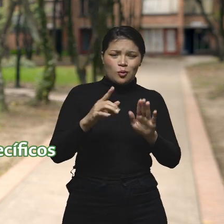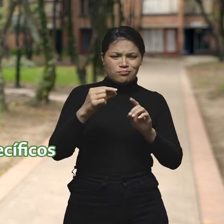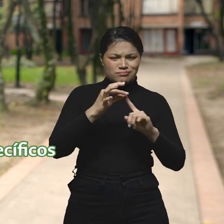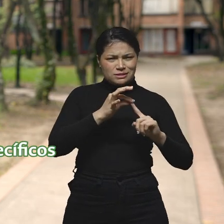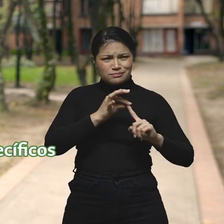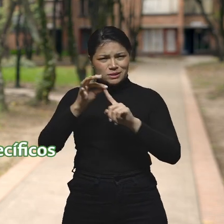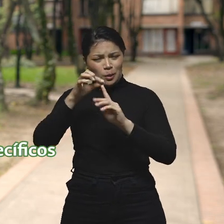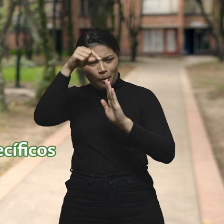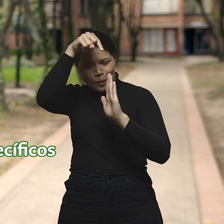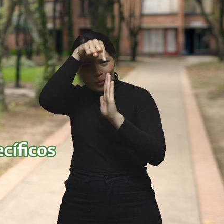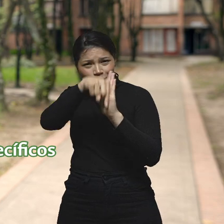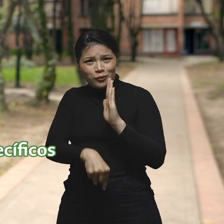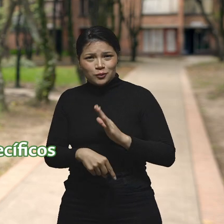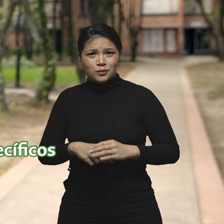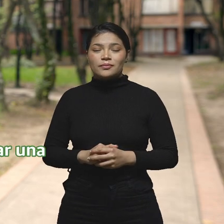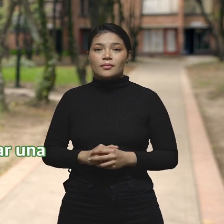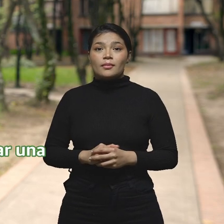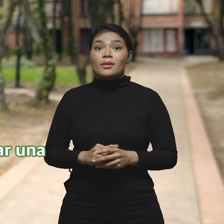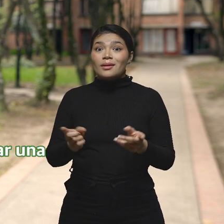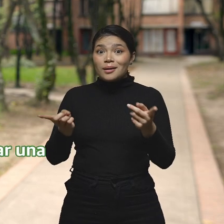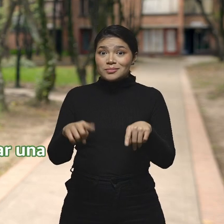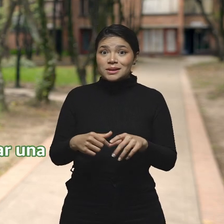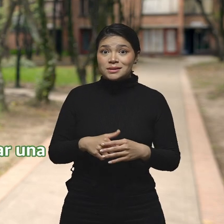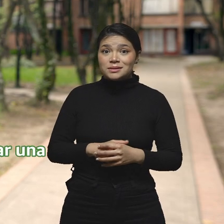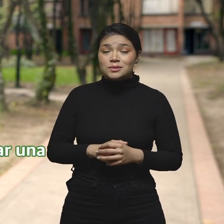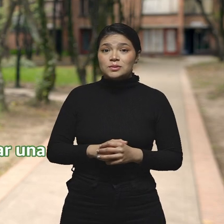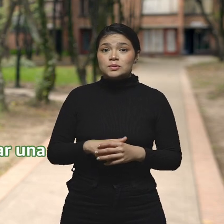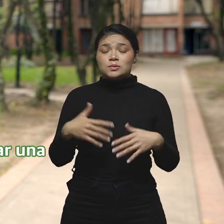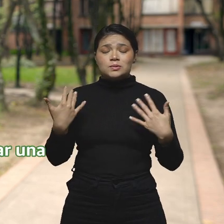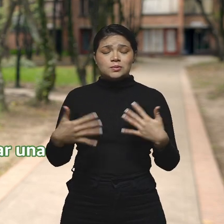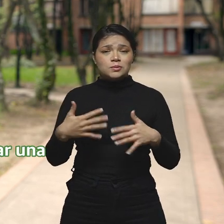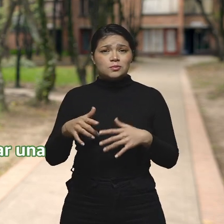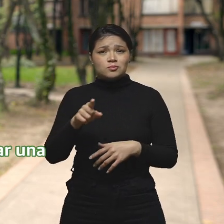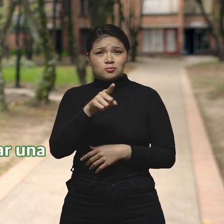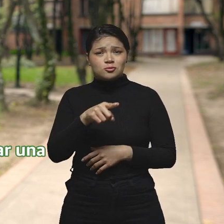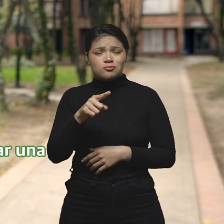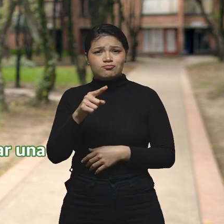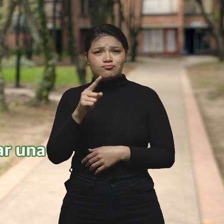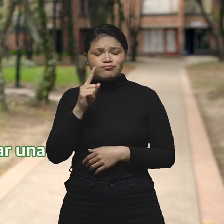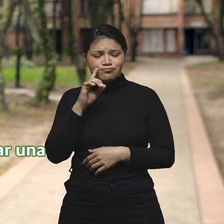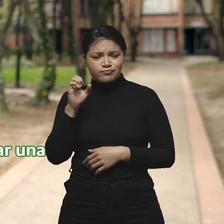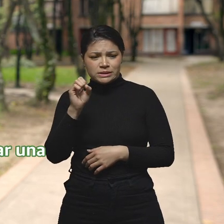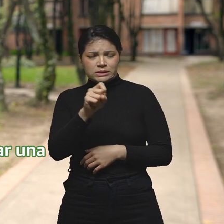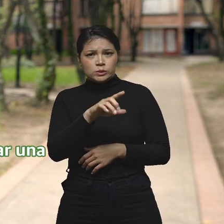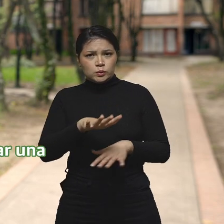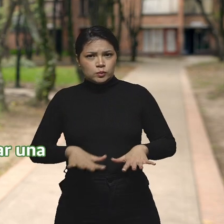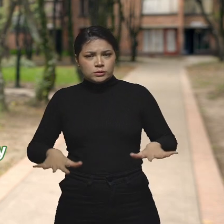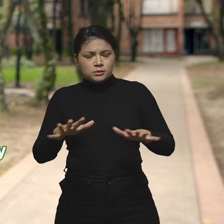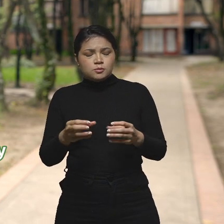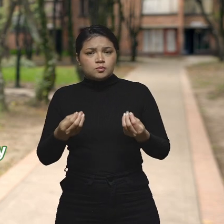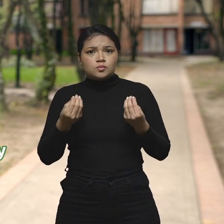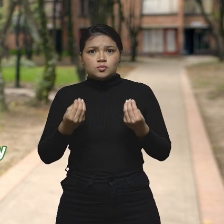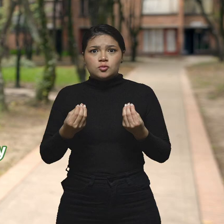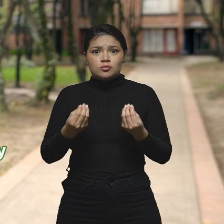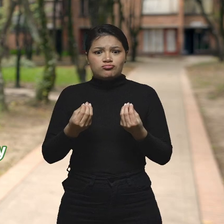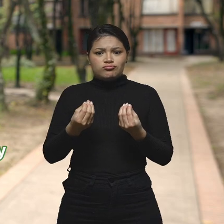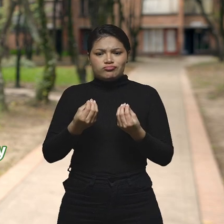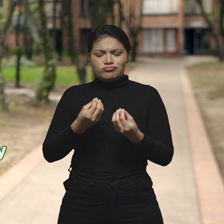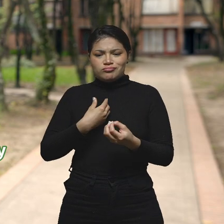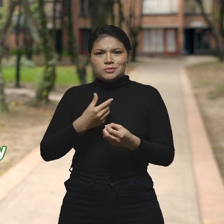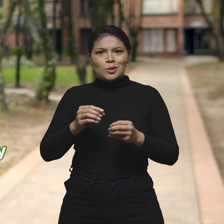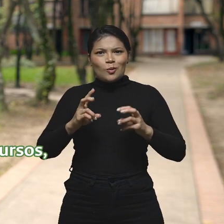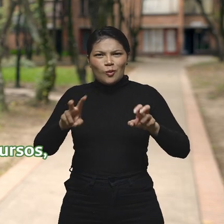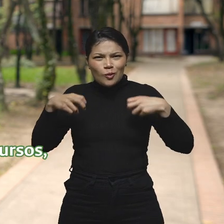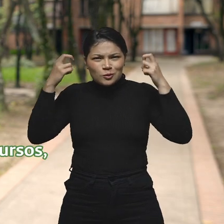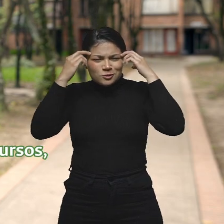muy específicos y van realmente a encontrar una universidad muy